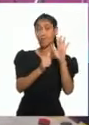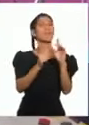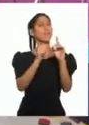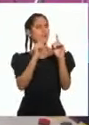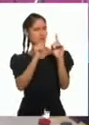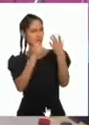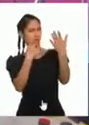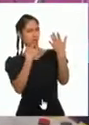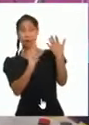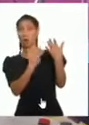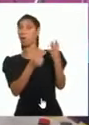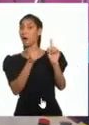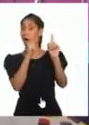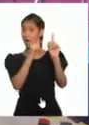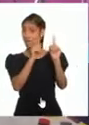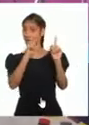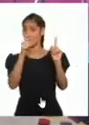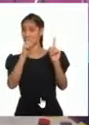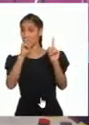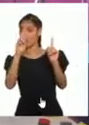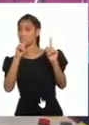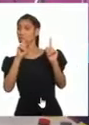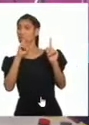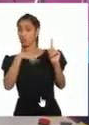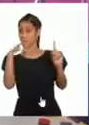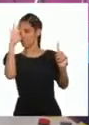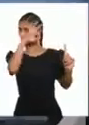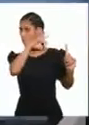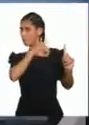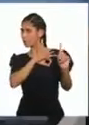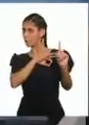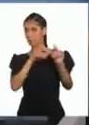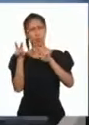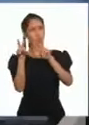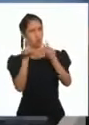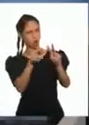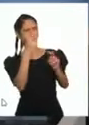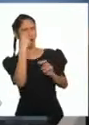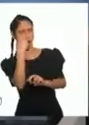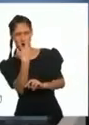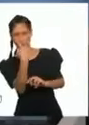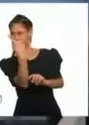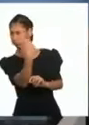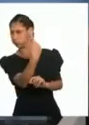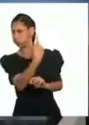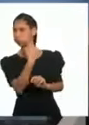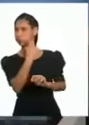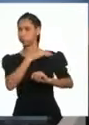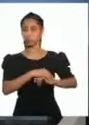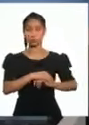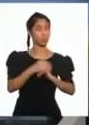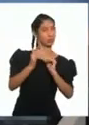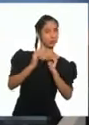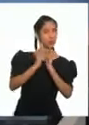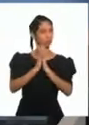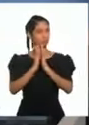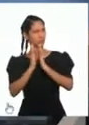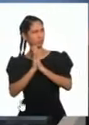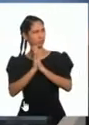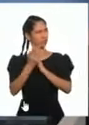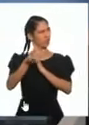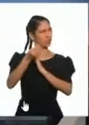Reconocimiento de Excelencia UNESCO ¿Y por qué le dieron ese